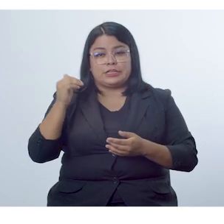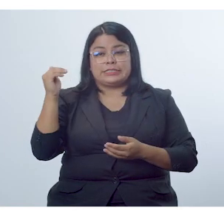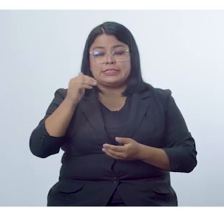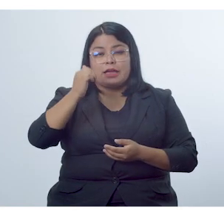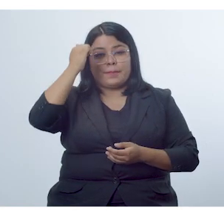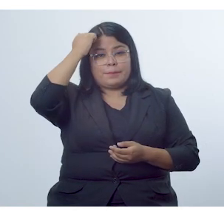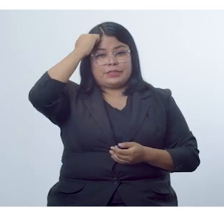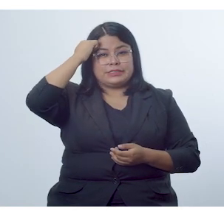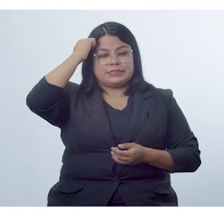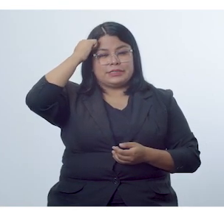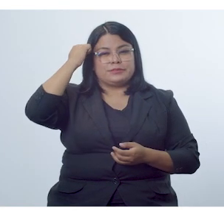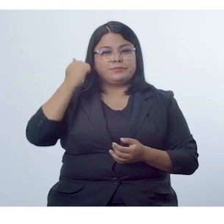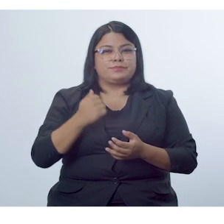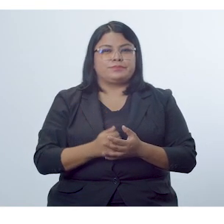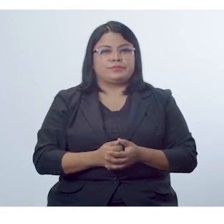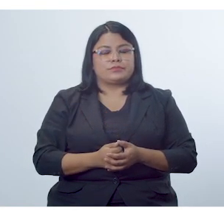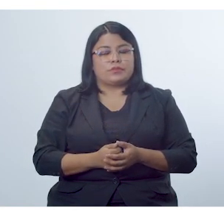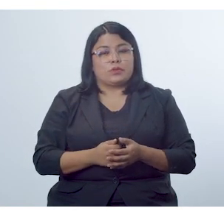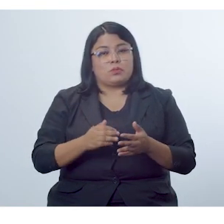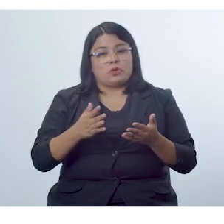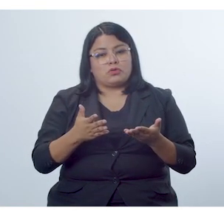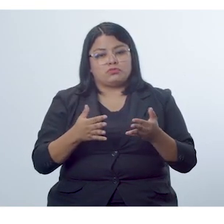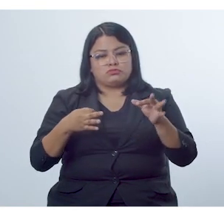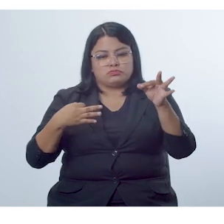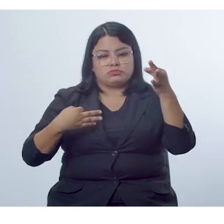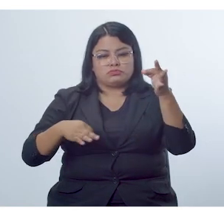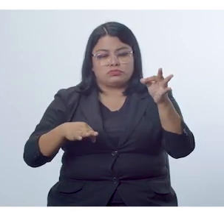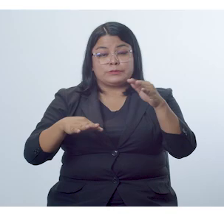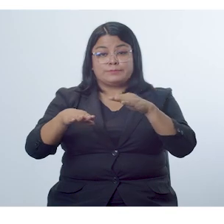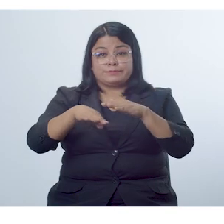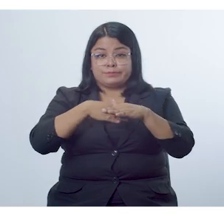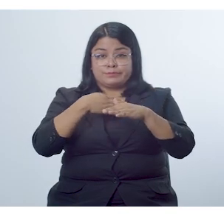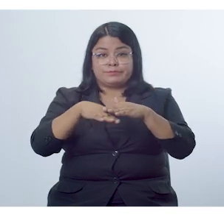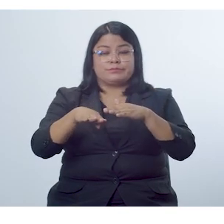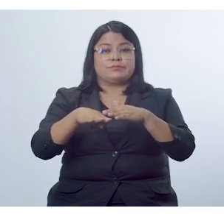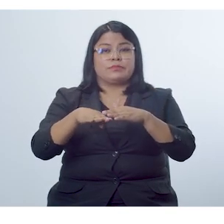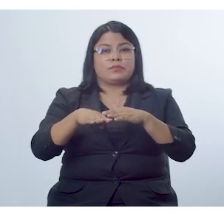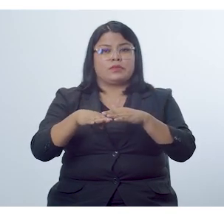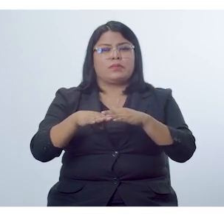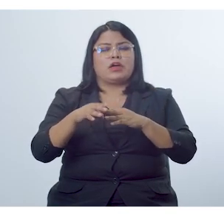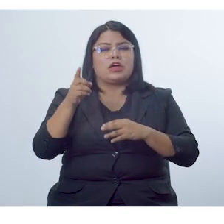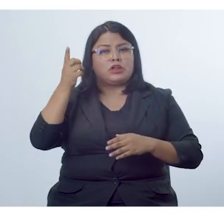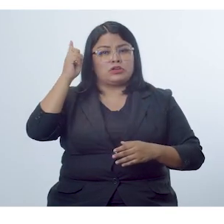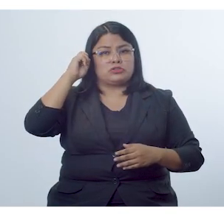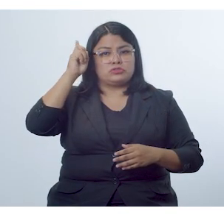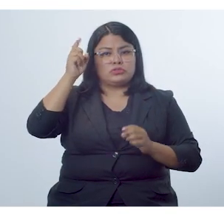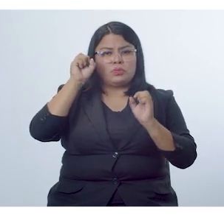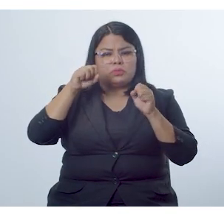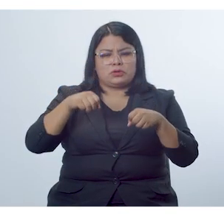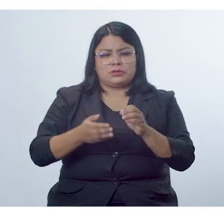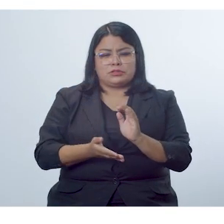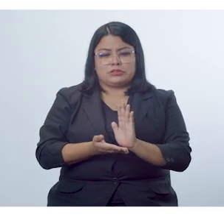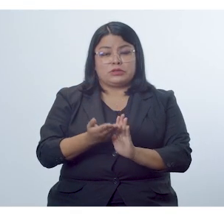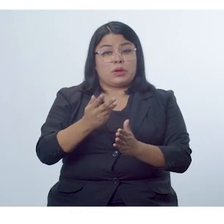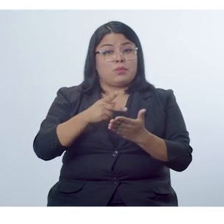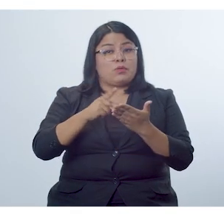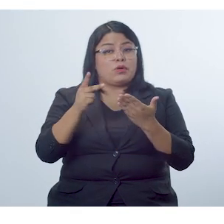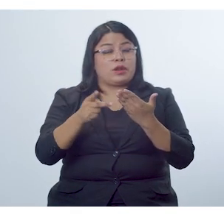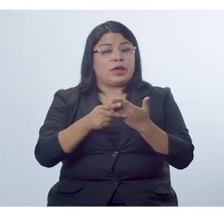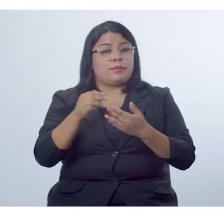enseñanza-aprendizaje. Se trata de un documento impreso concebido para que el docente desarrolle su programa.